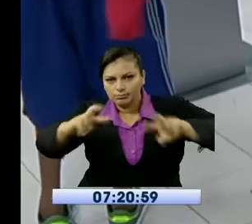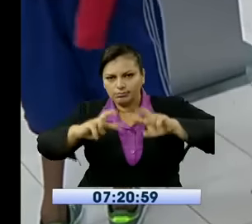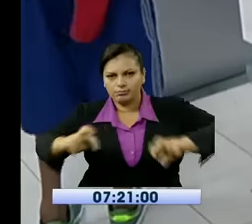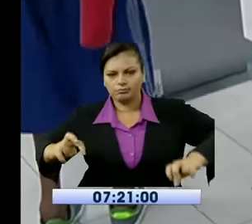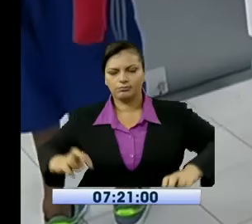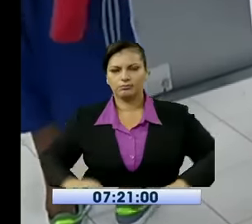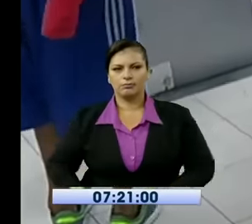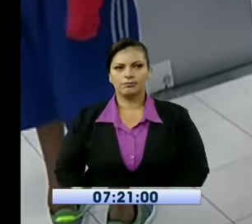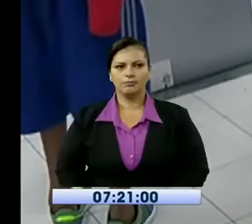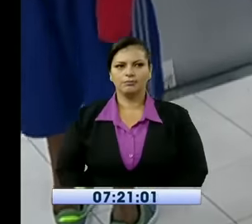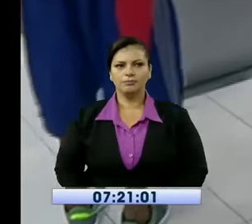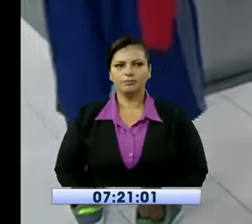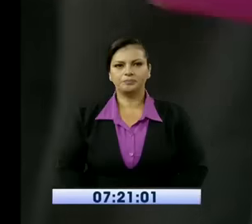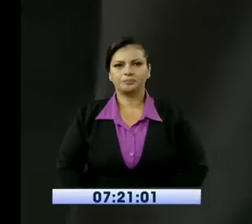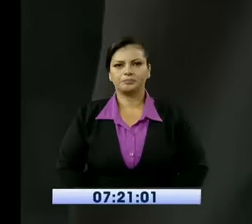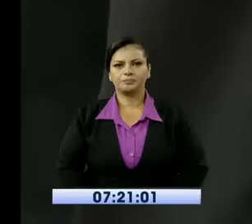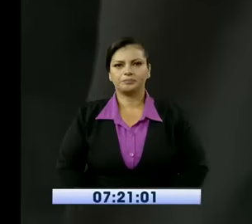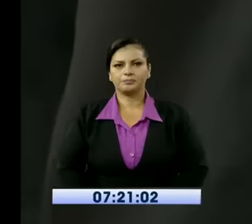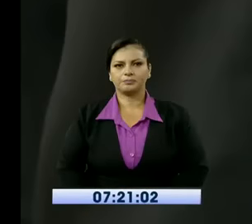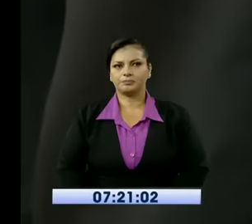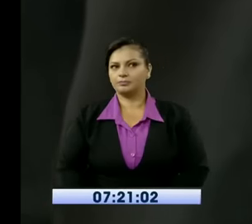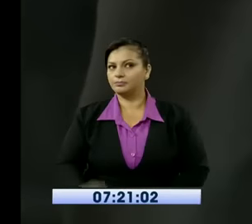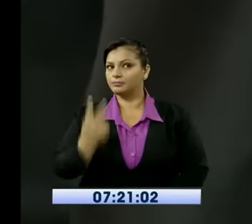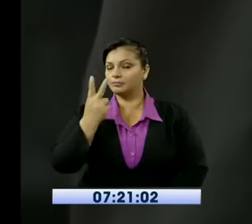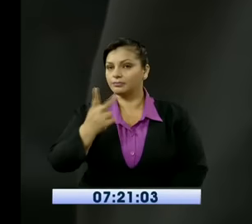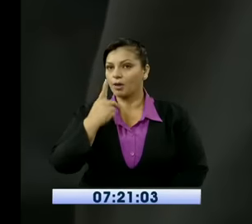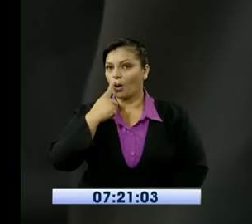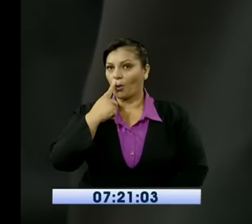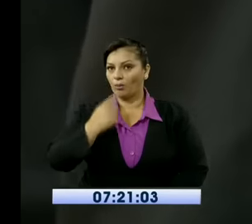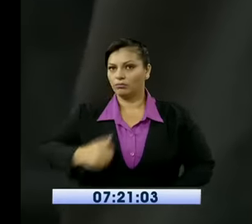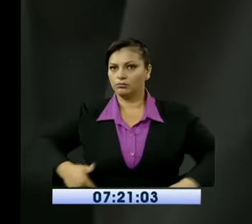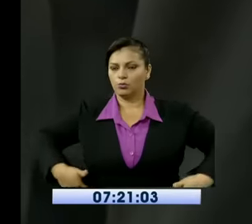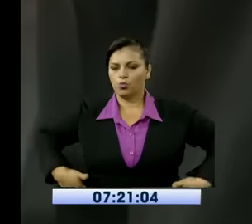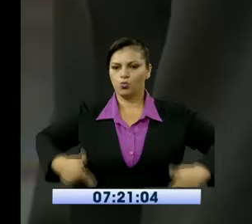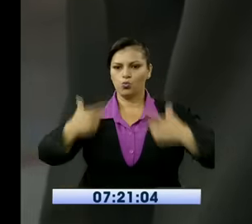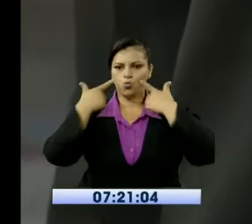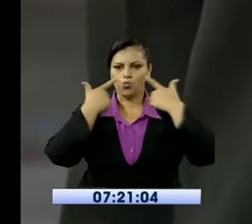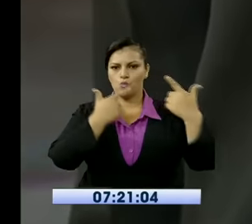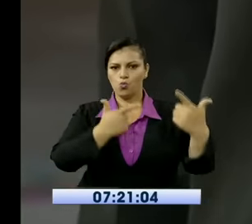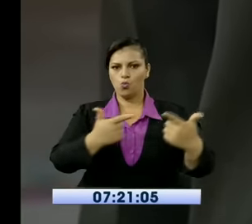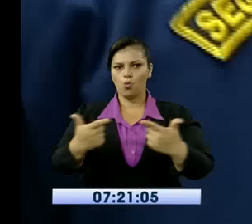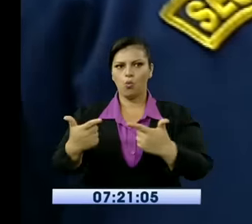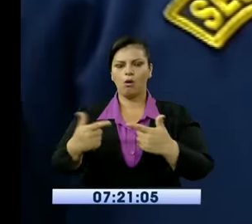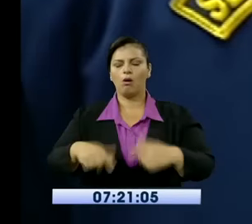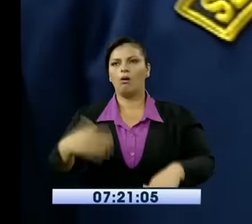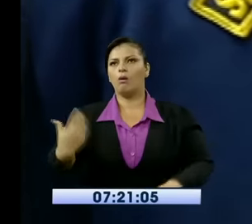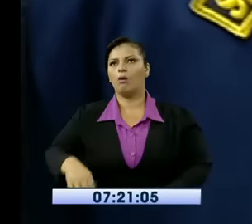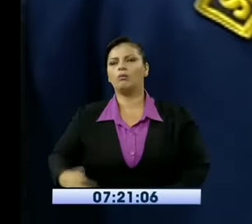A este guardia de seguridad, los delincuentes se le llevaron hasta el tolete.